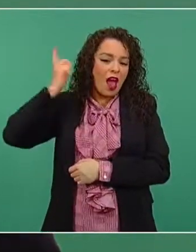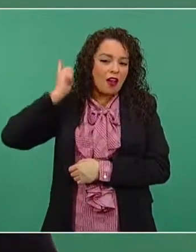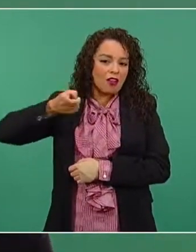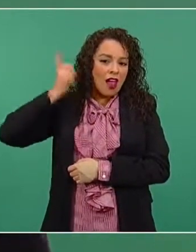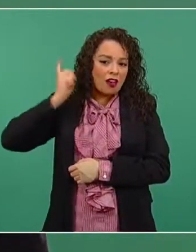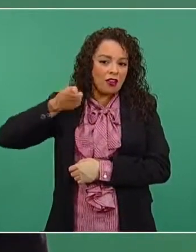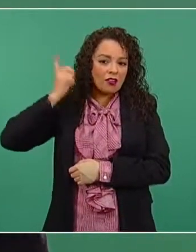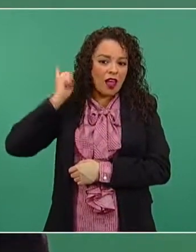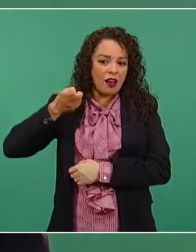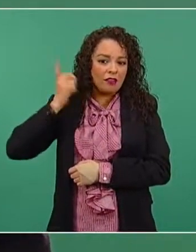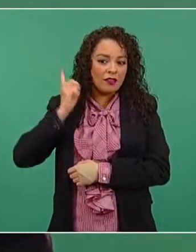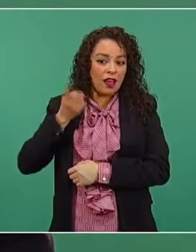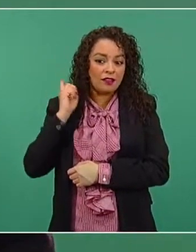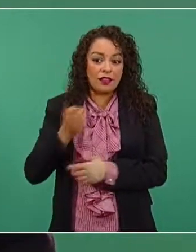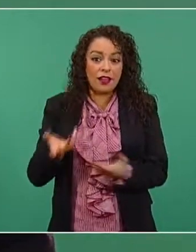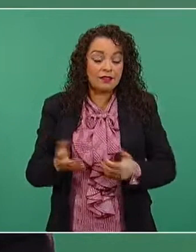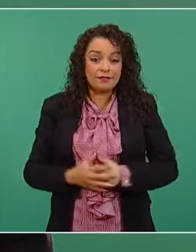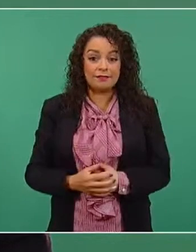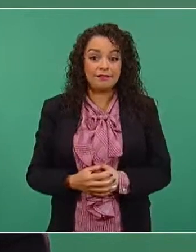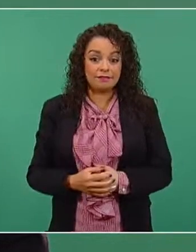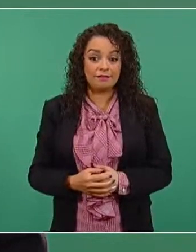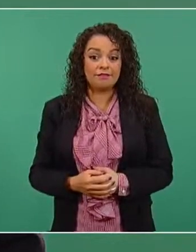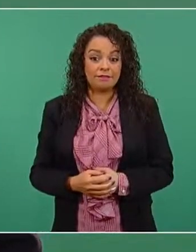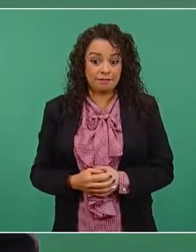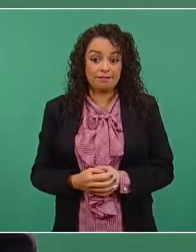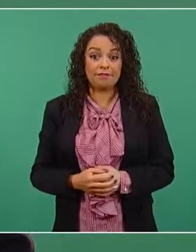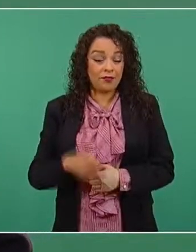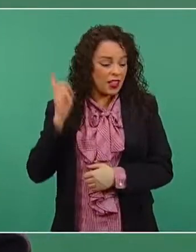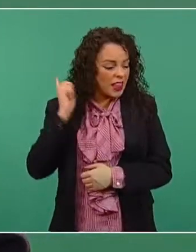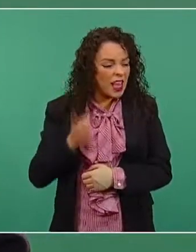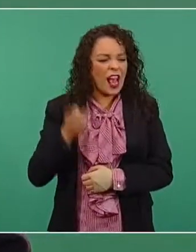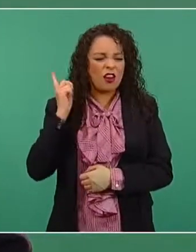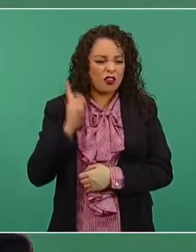700 mil pesos día con día.